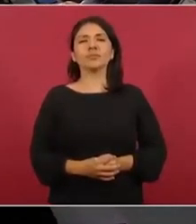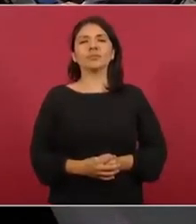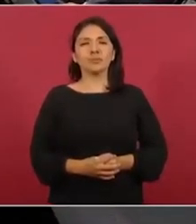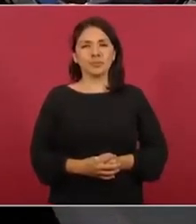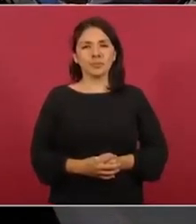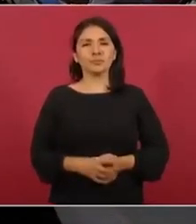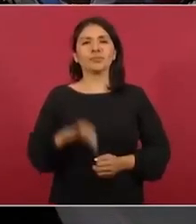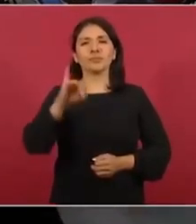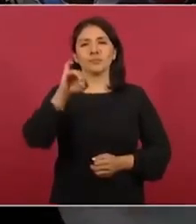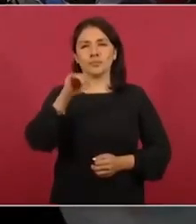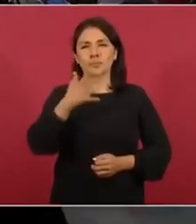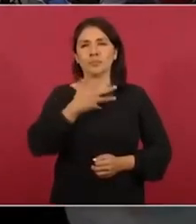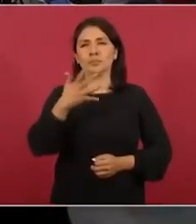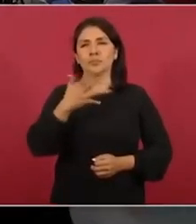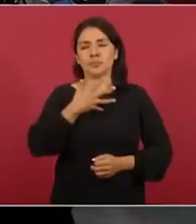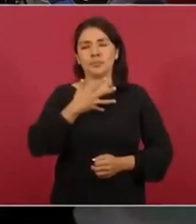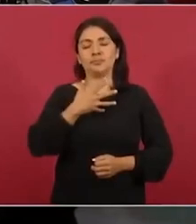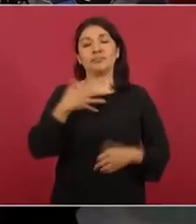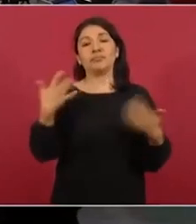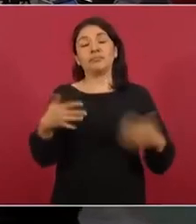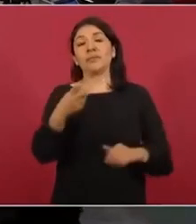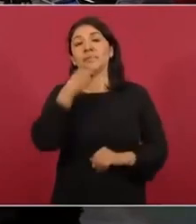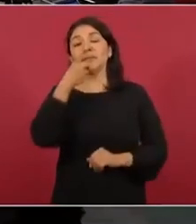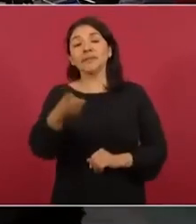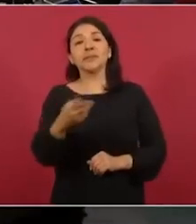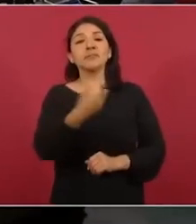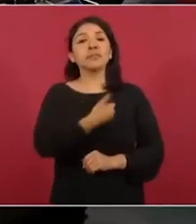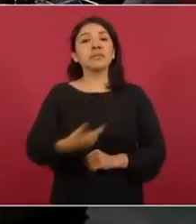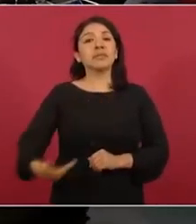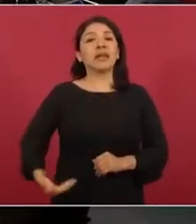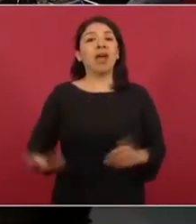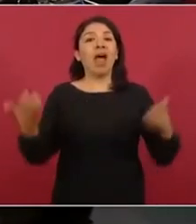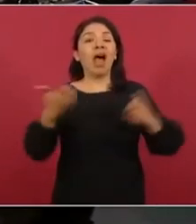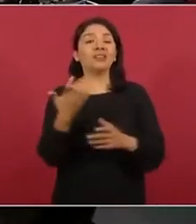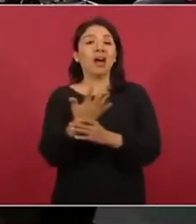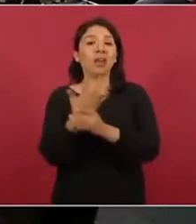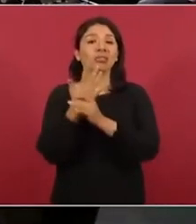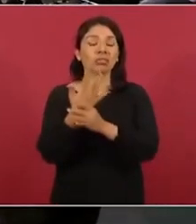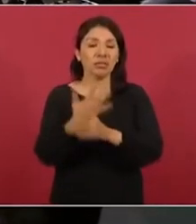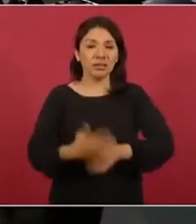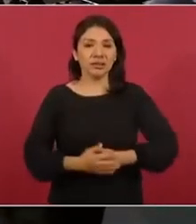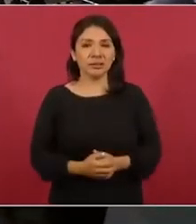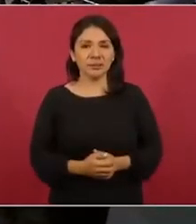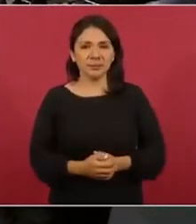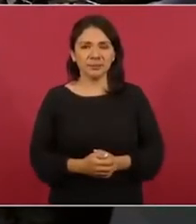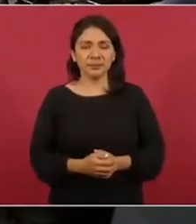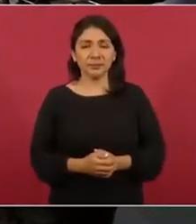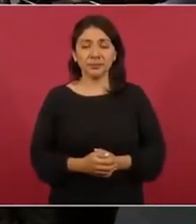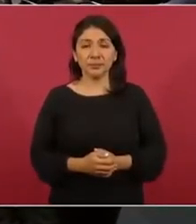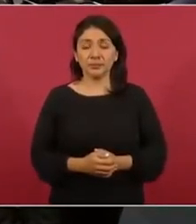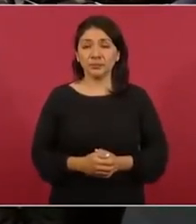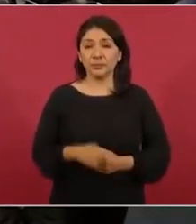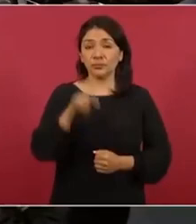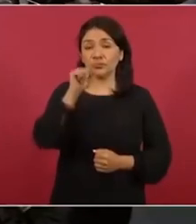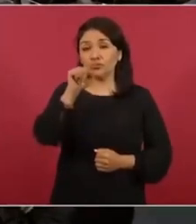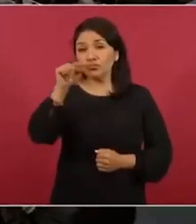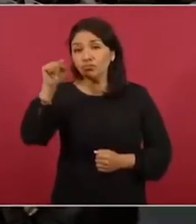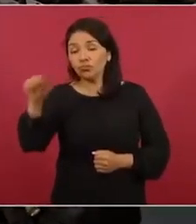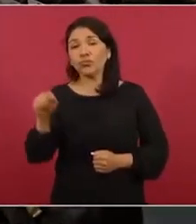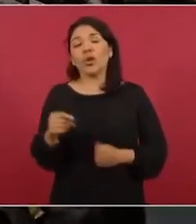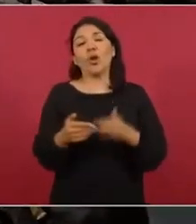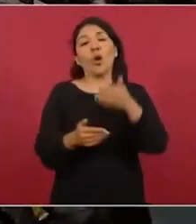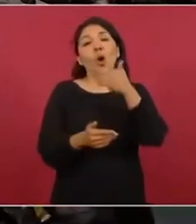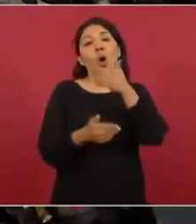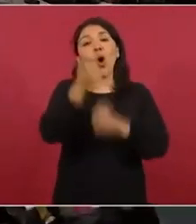anotazo del presidente, 11 ministros de la